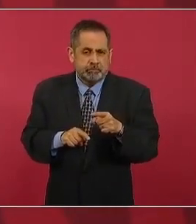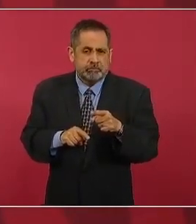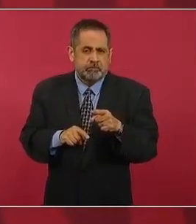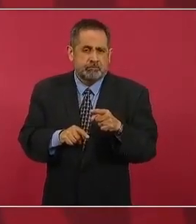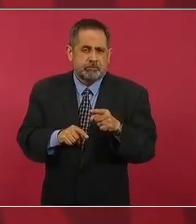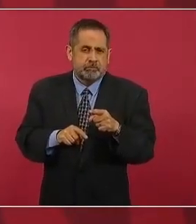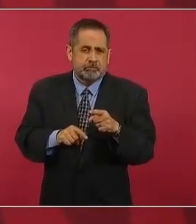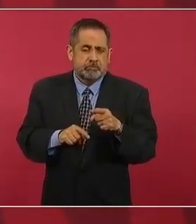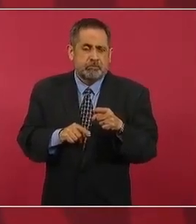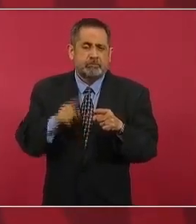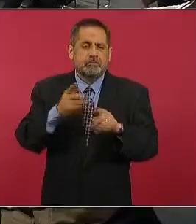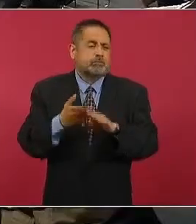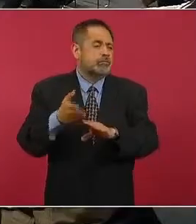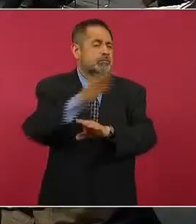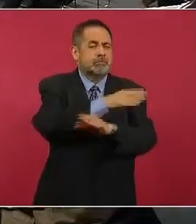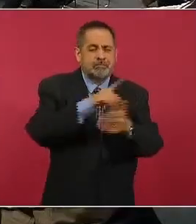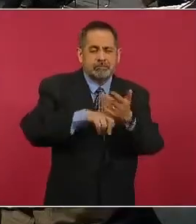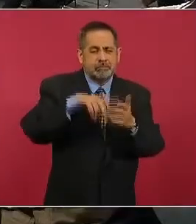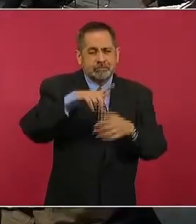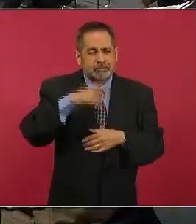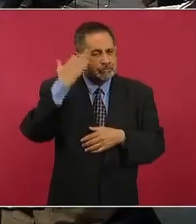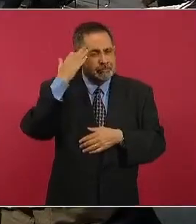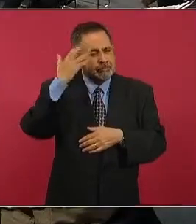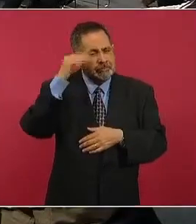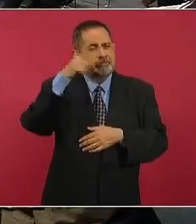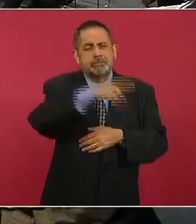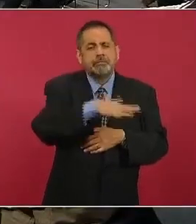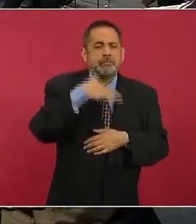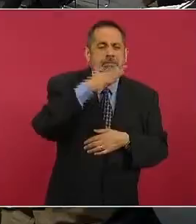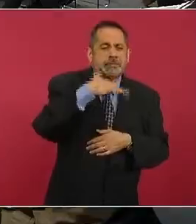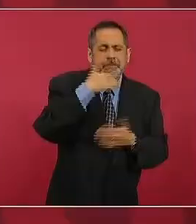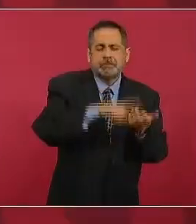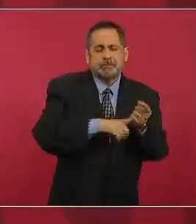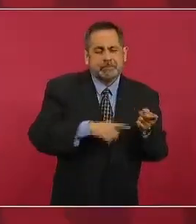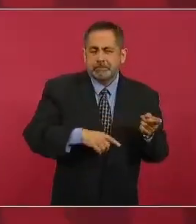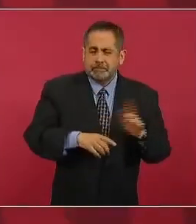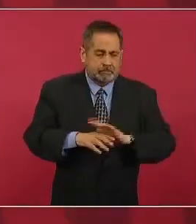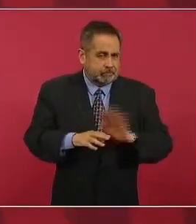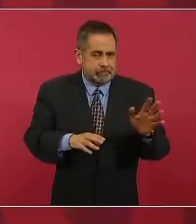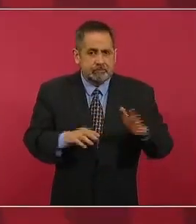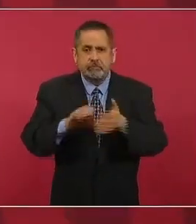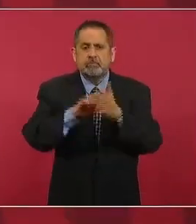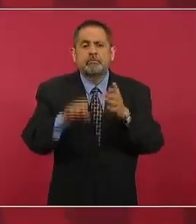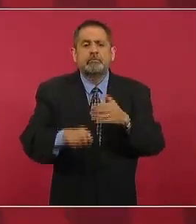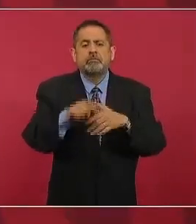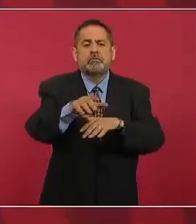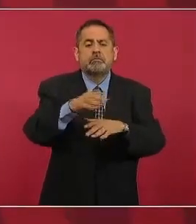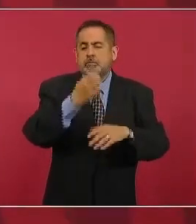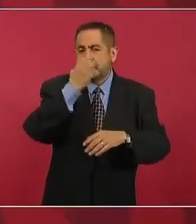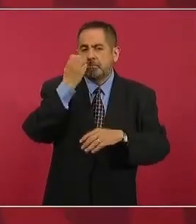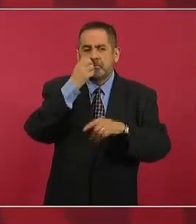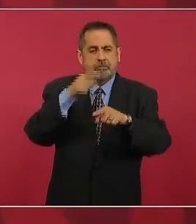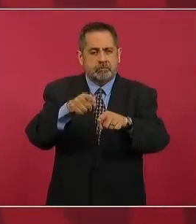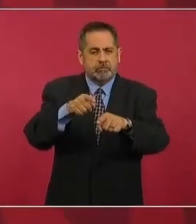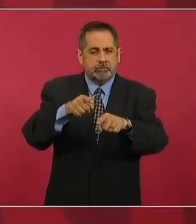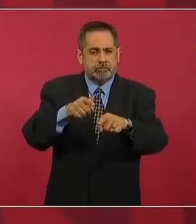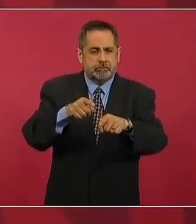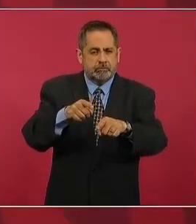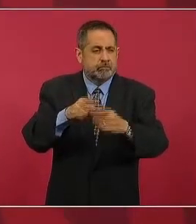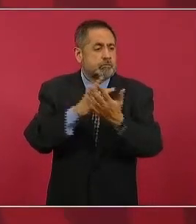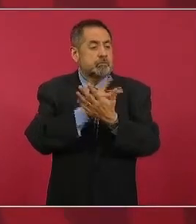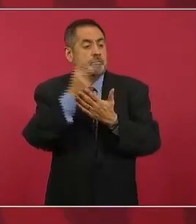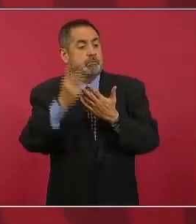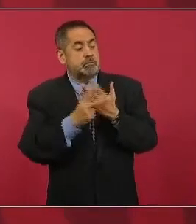la corrupción en el caso por ejemplo de las escuelas habían